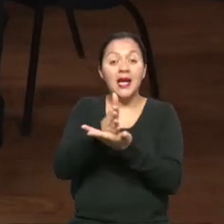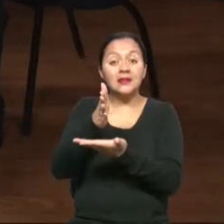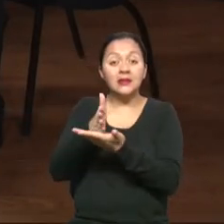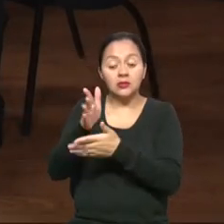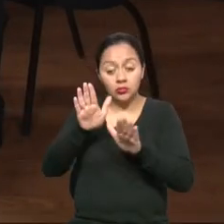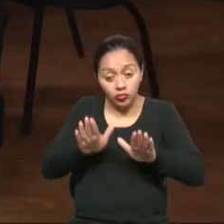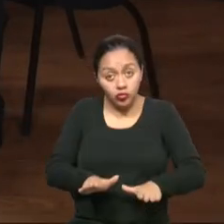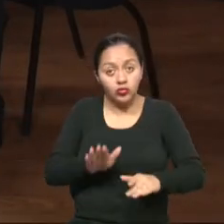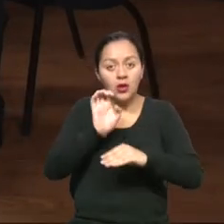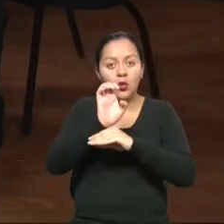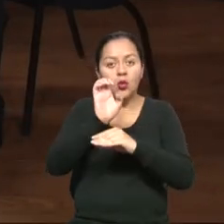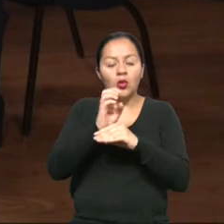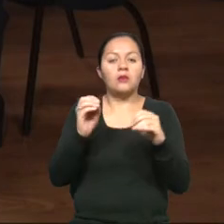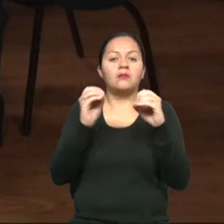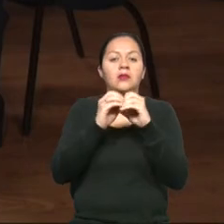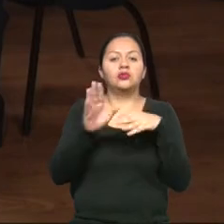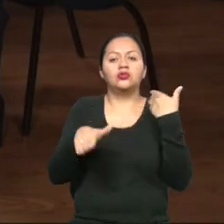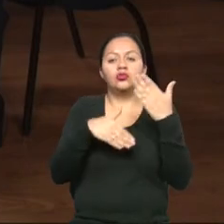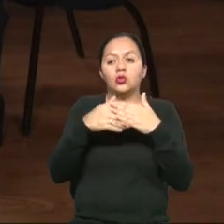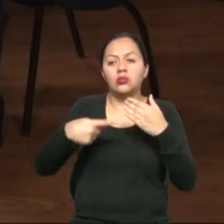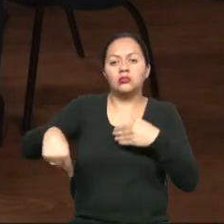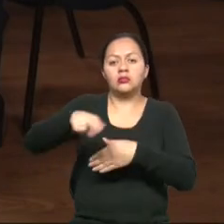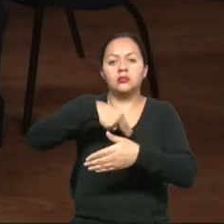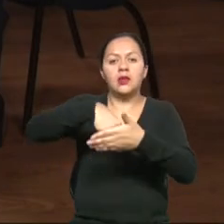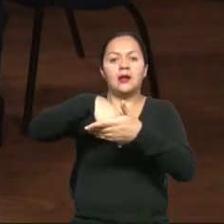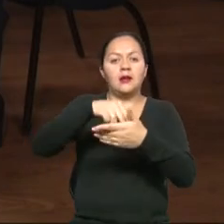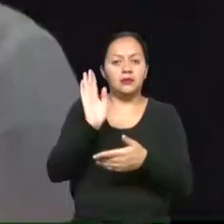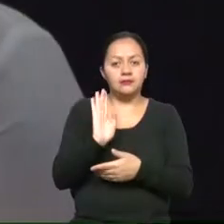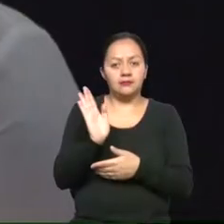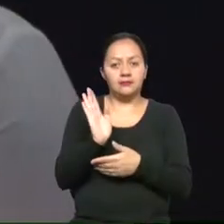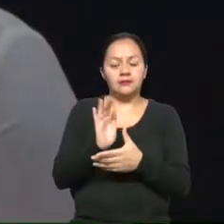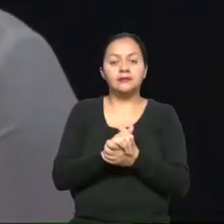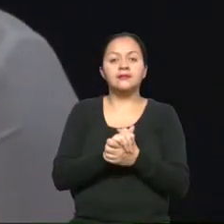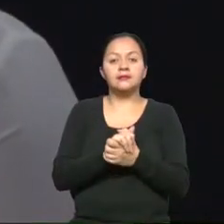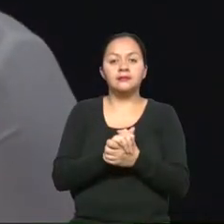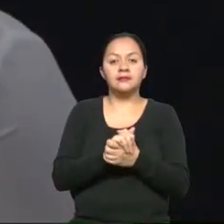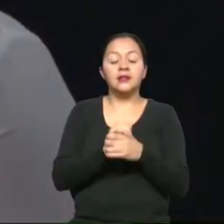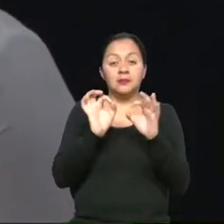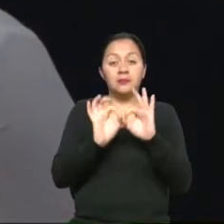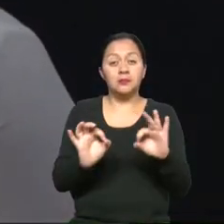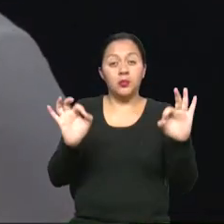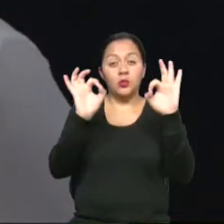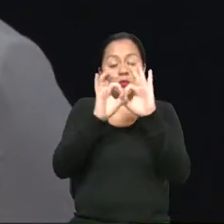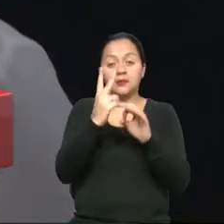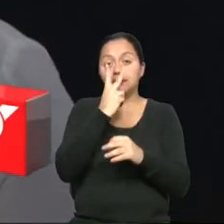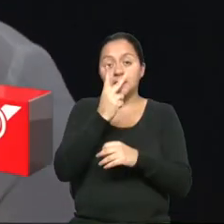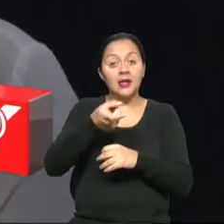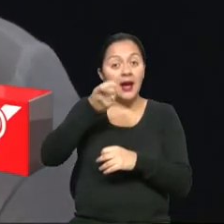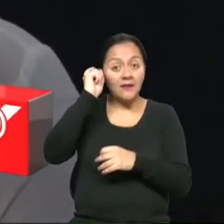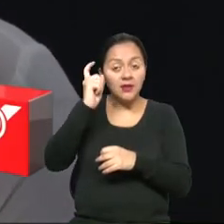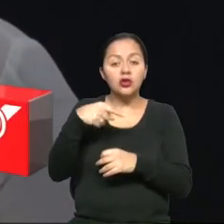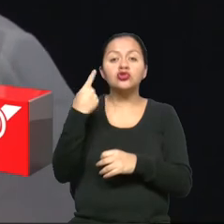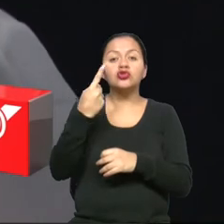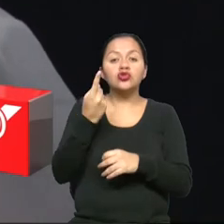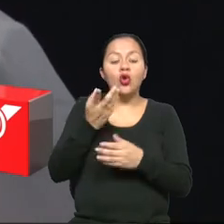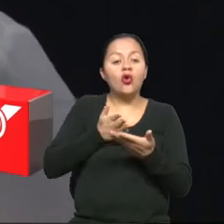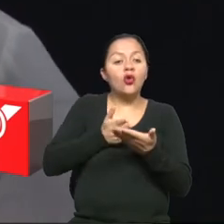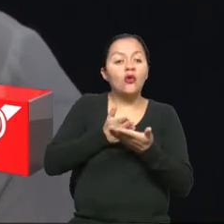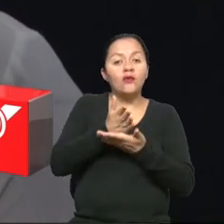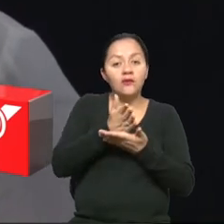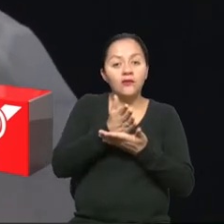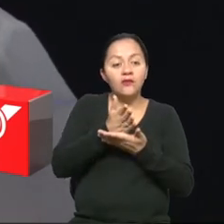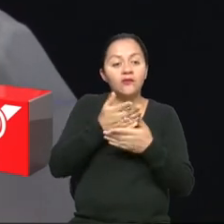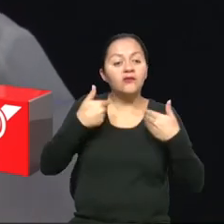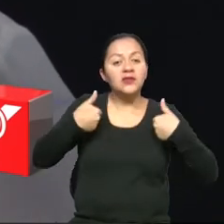que el Ecuador sea un país accesible en todos los campos. Qué importante que Javier desea hace un momento la accesibilidad no es solo al medio físico, también a la